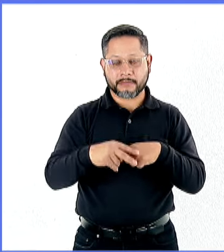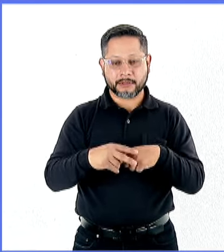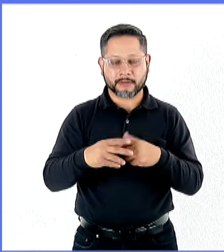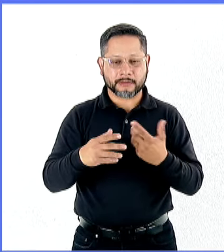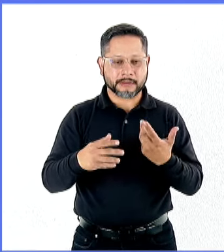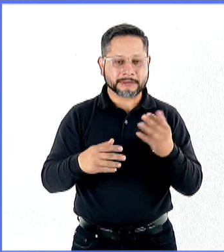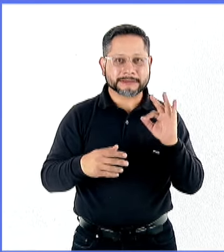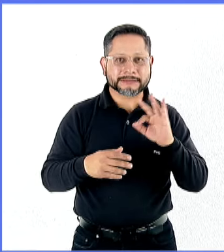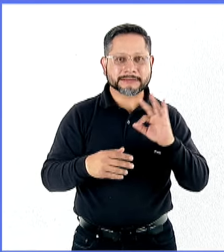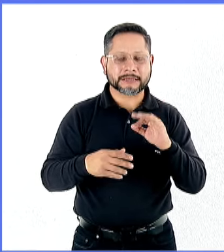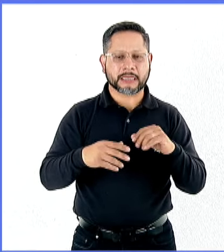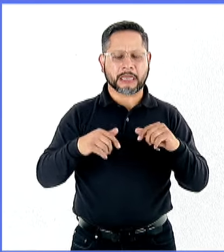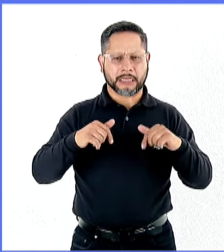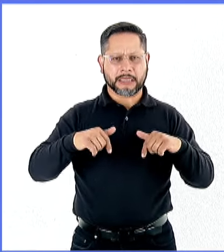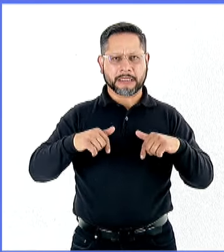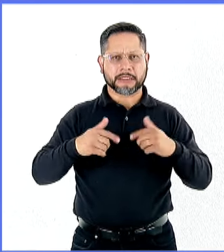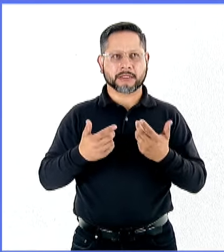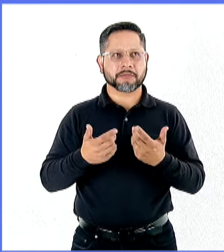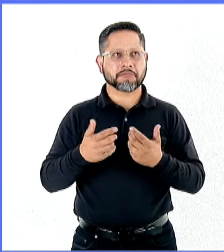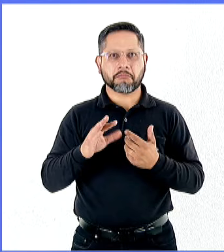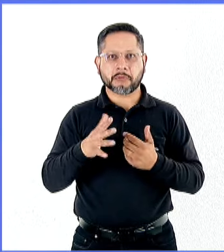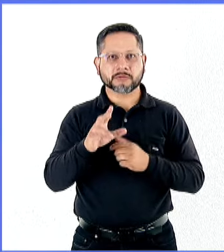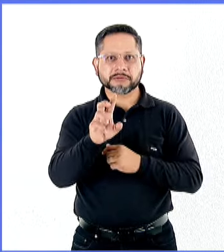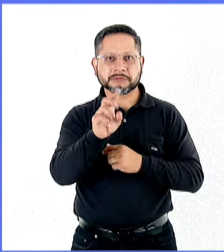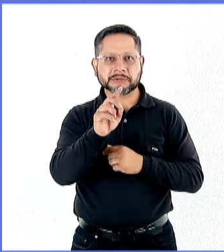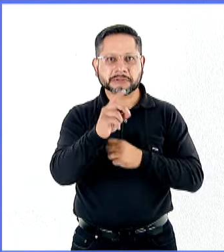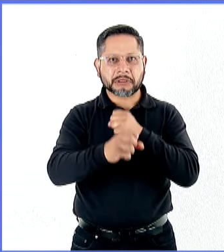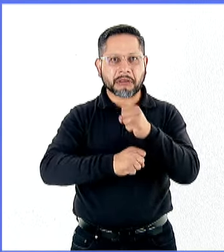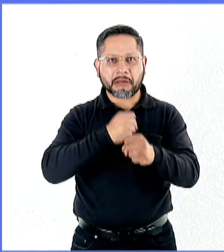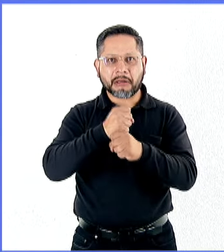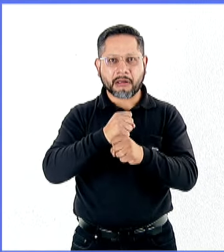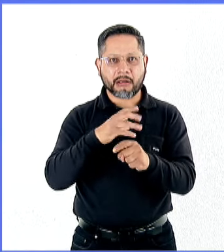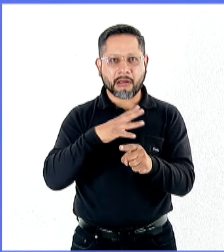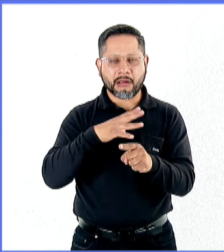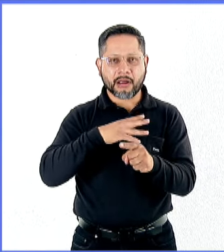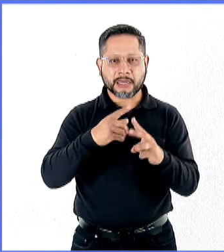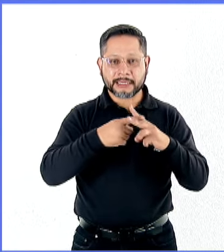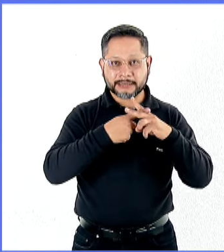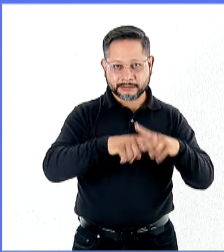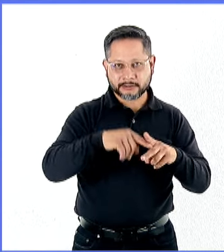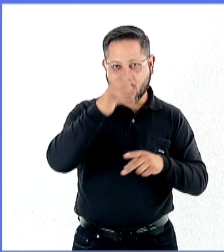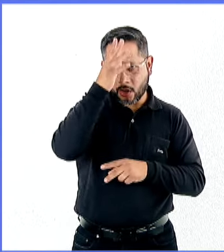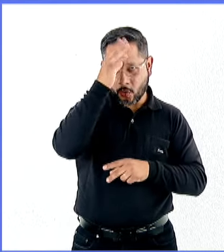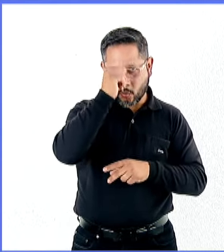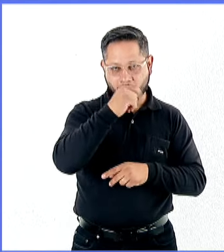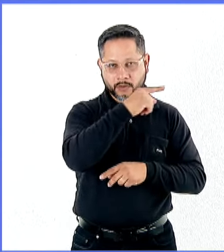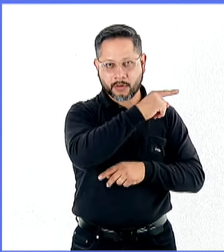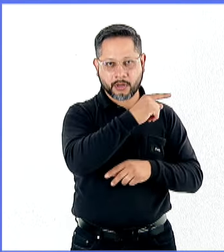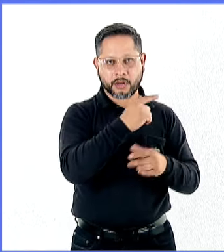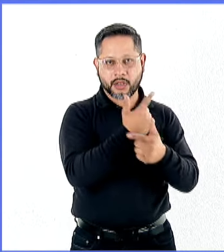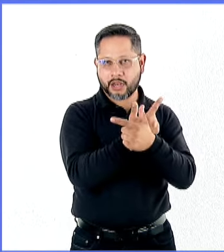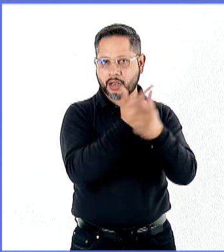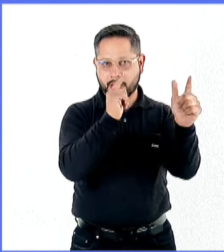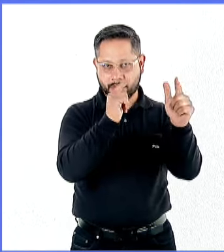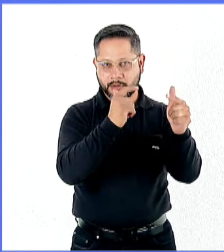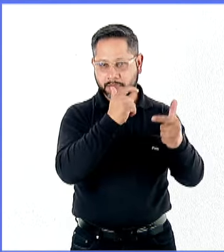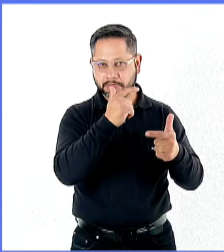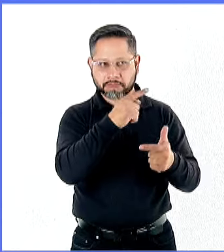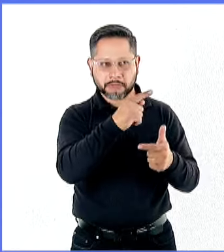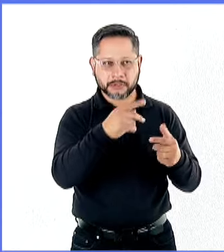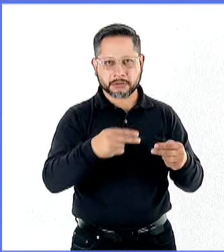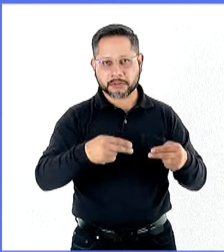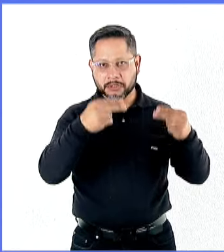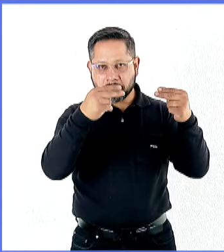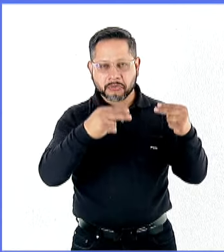pasar inadvertido que ya tenemos 30 años de que inició el Acuerdo de Libre Comercio de América del Norte, el cual en sí